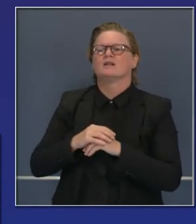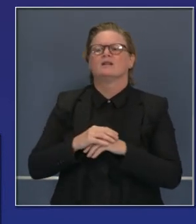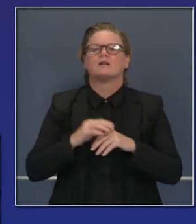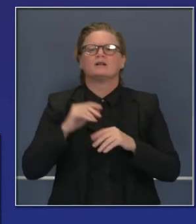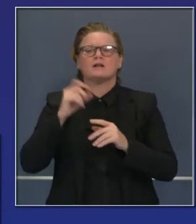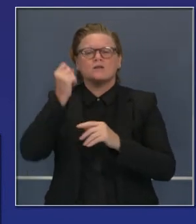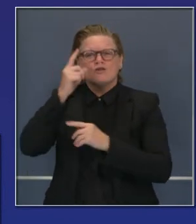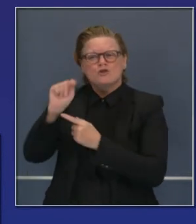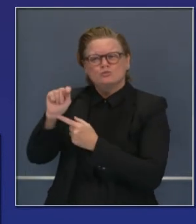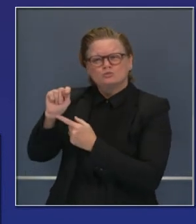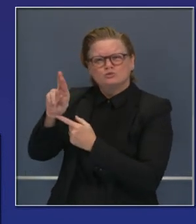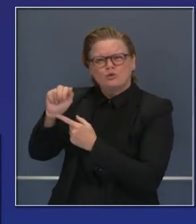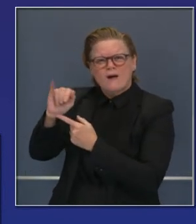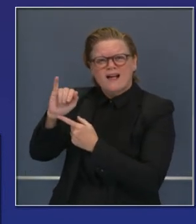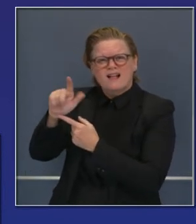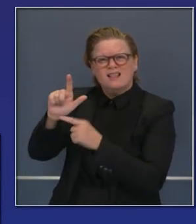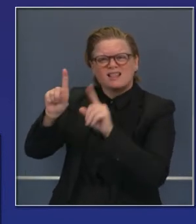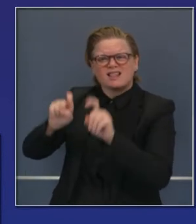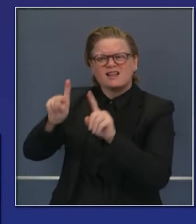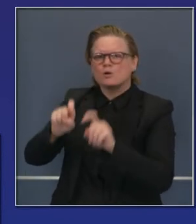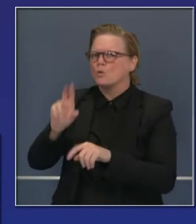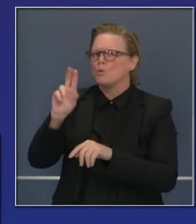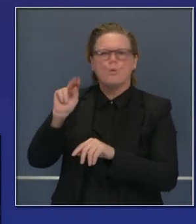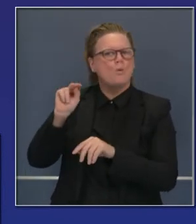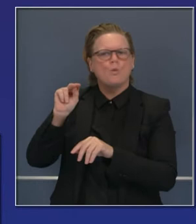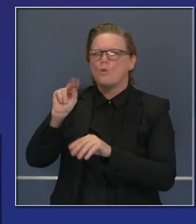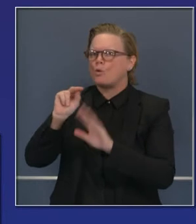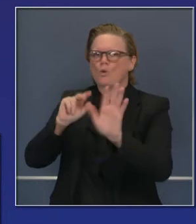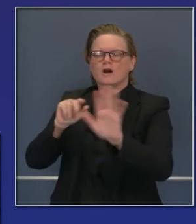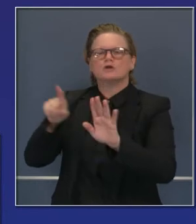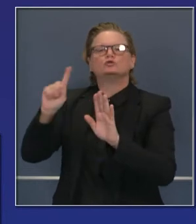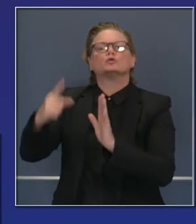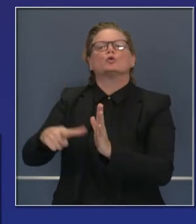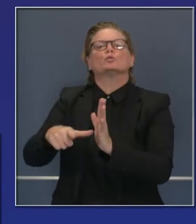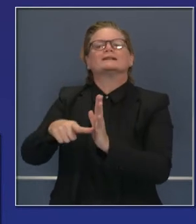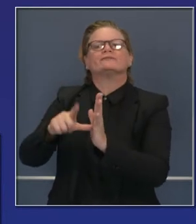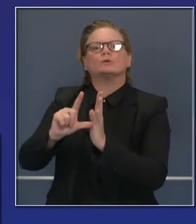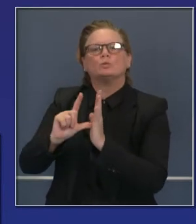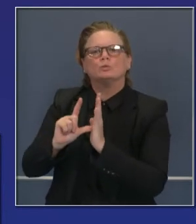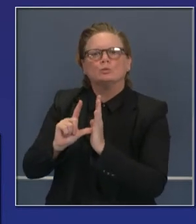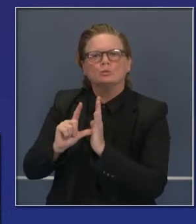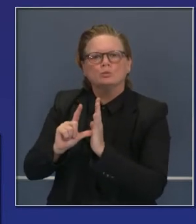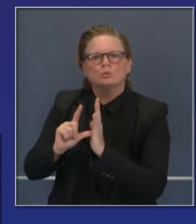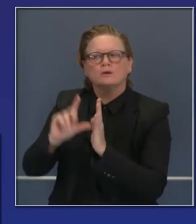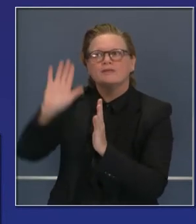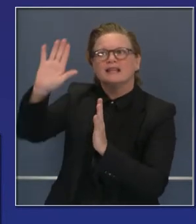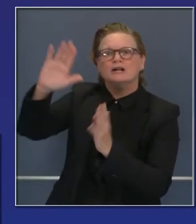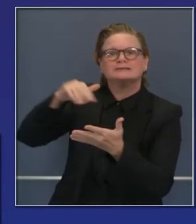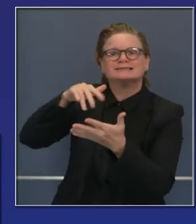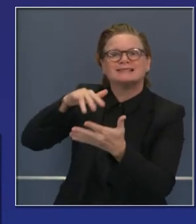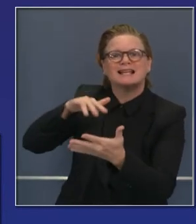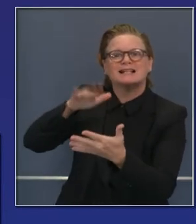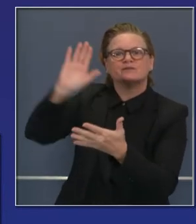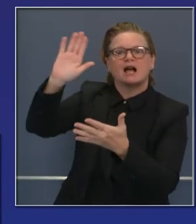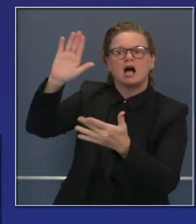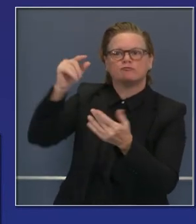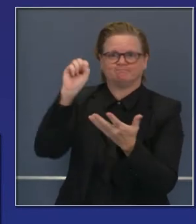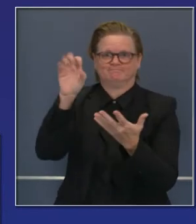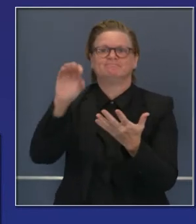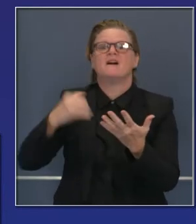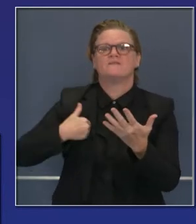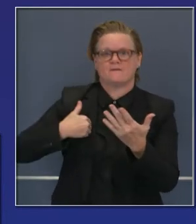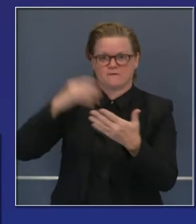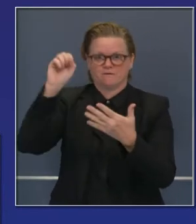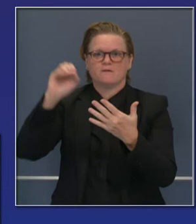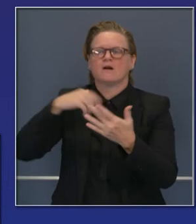original. Realmente están revisando la misma información que revisa la administración de fármacos y